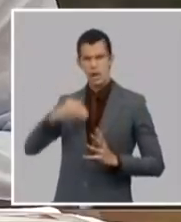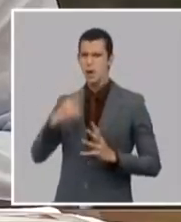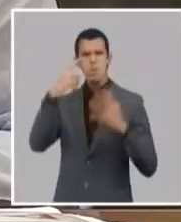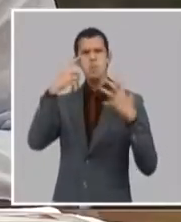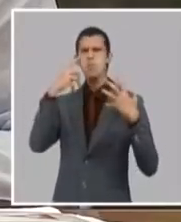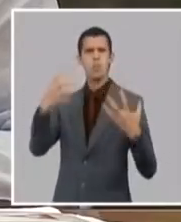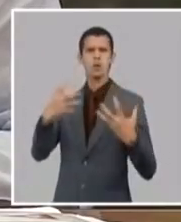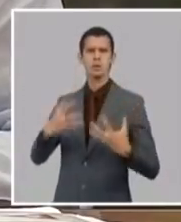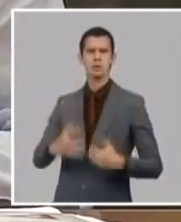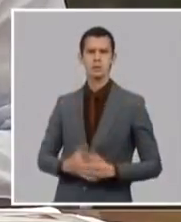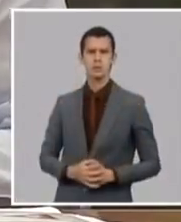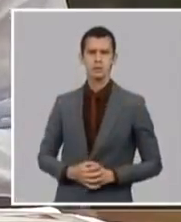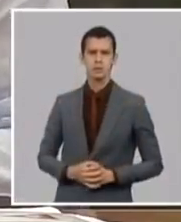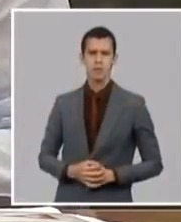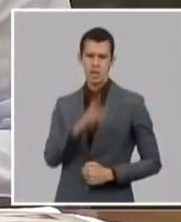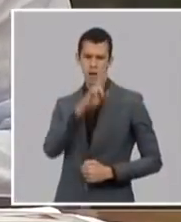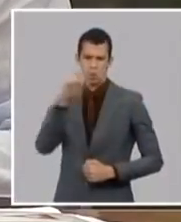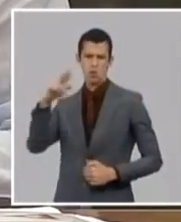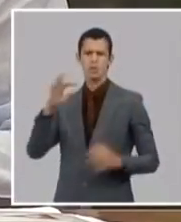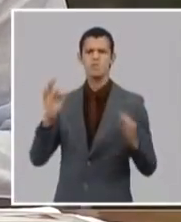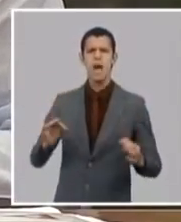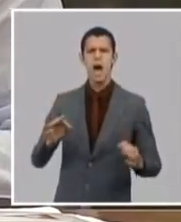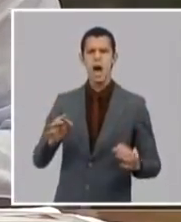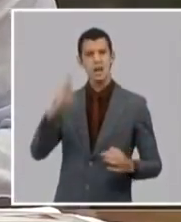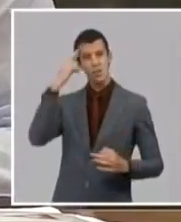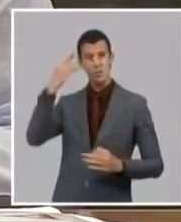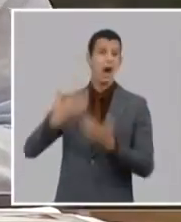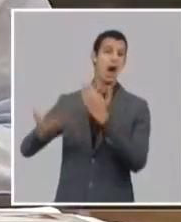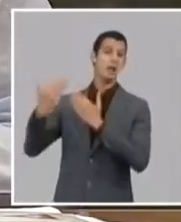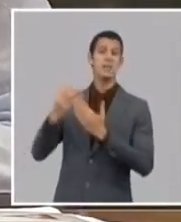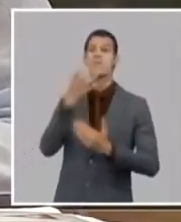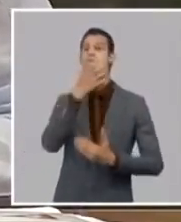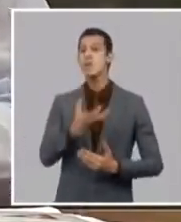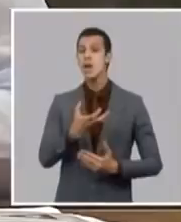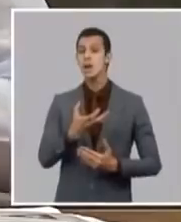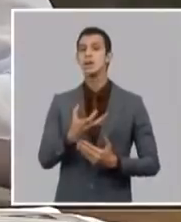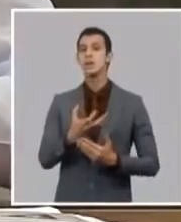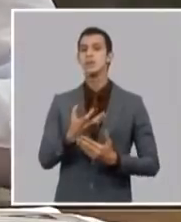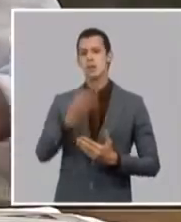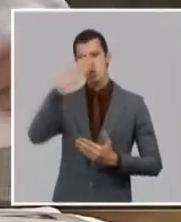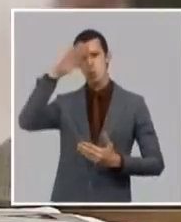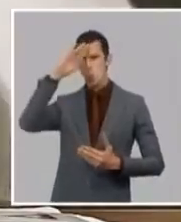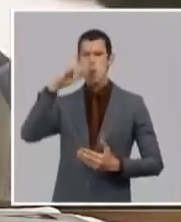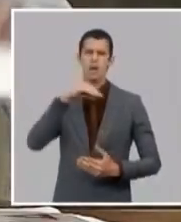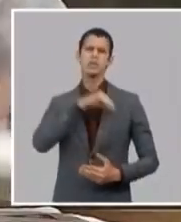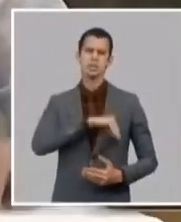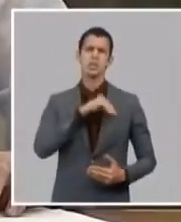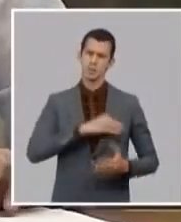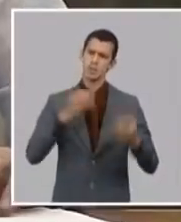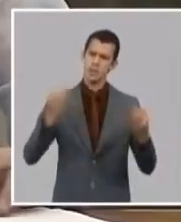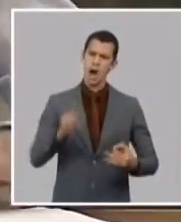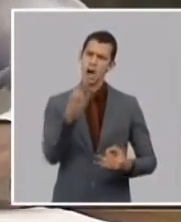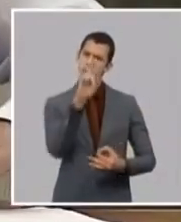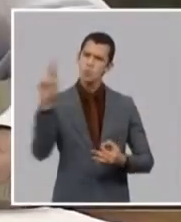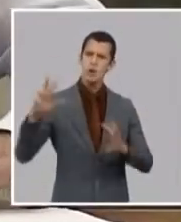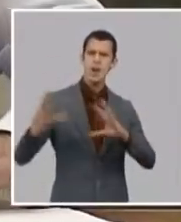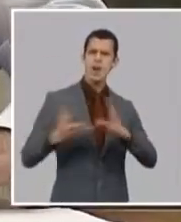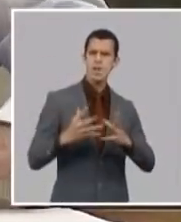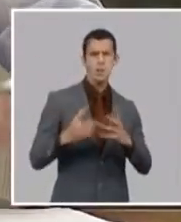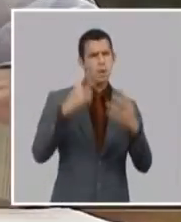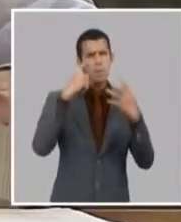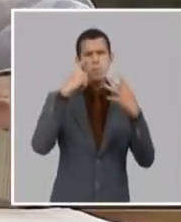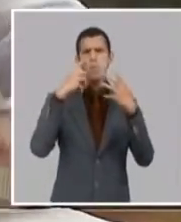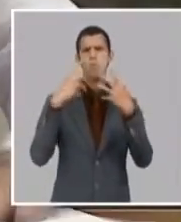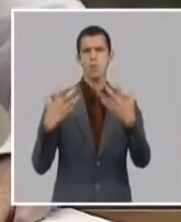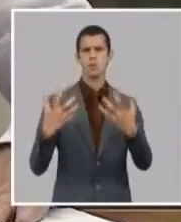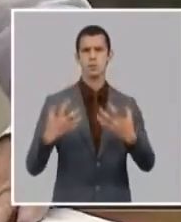y las virtudes patrióticas y revolucionarias como explicaba Fidel no le faltaron ni le faltarán jamás a ese pueblo yo creo que son palabras que